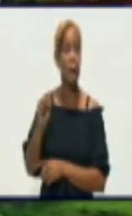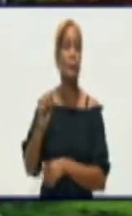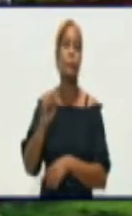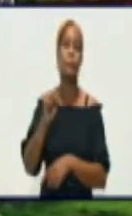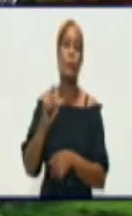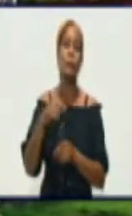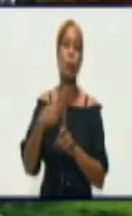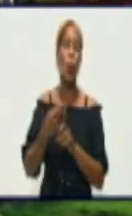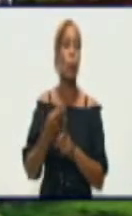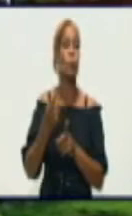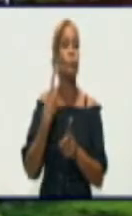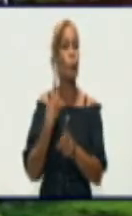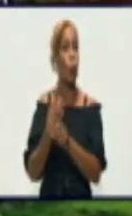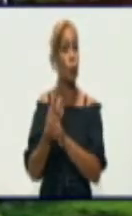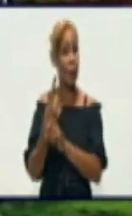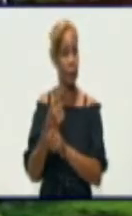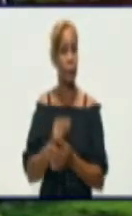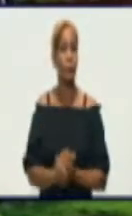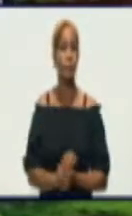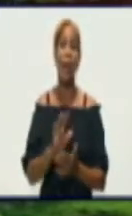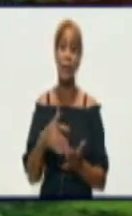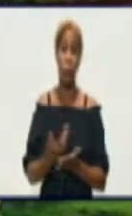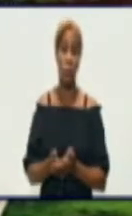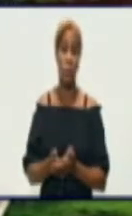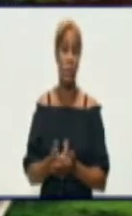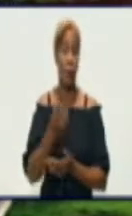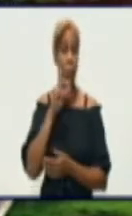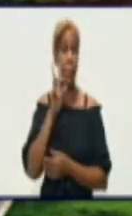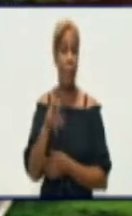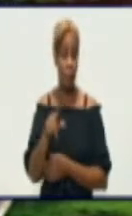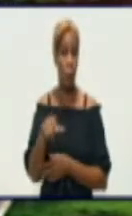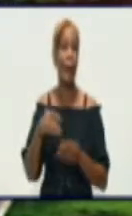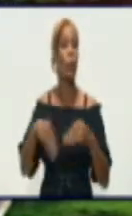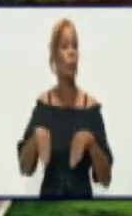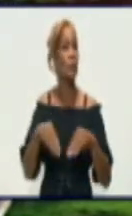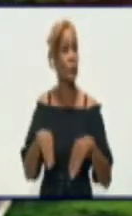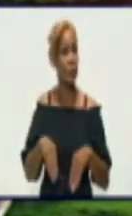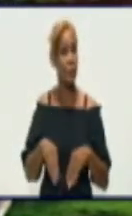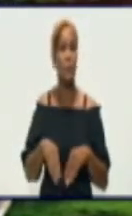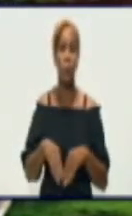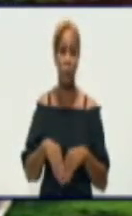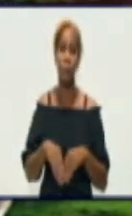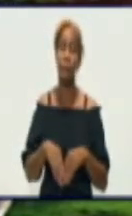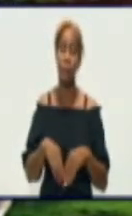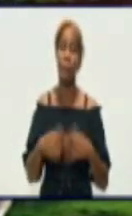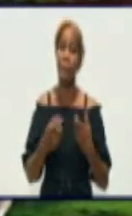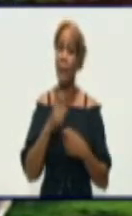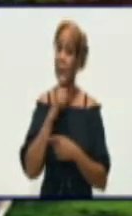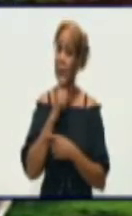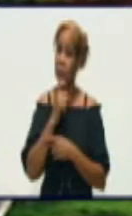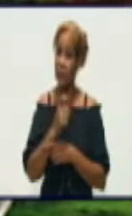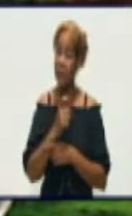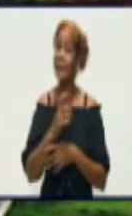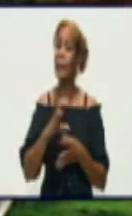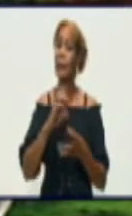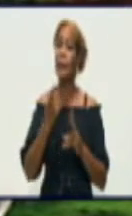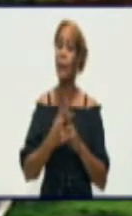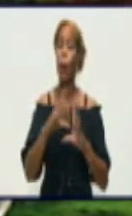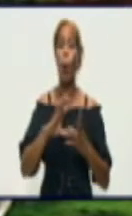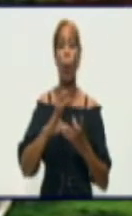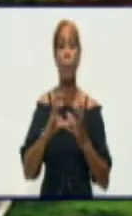dice, es una situación muy seria la que se presenta desde el punto de vista